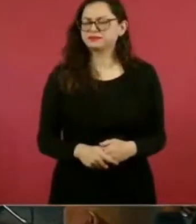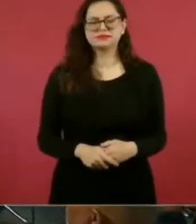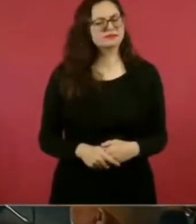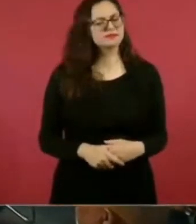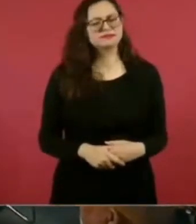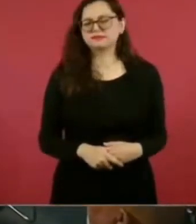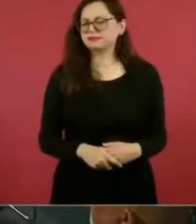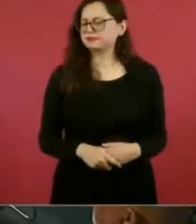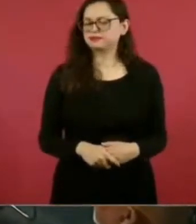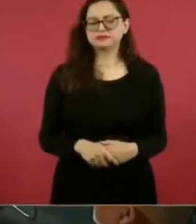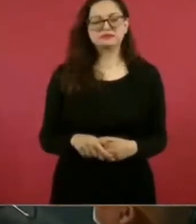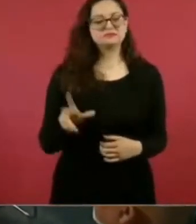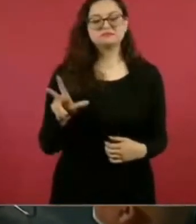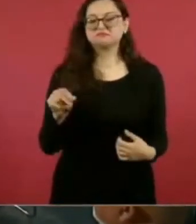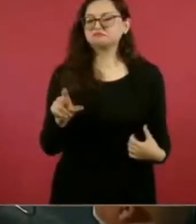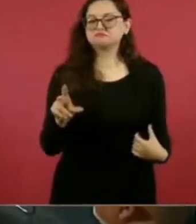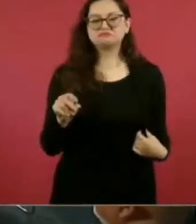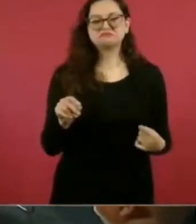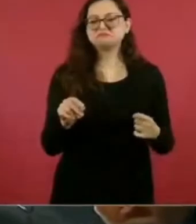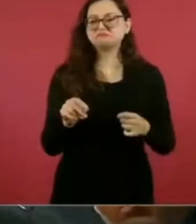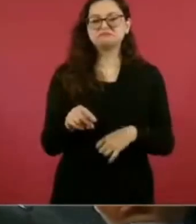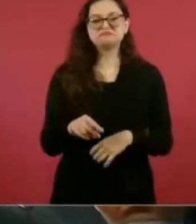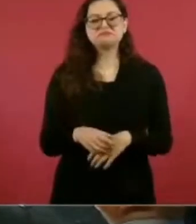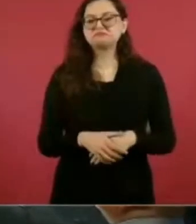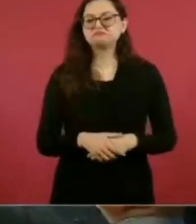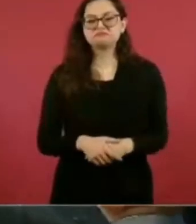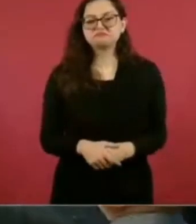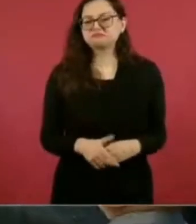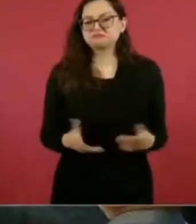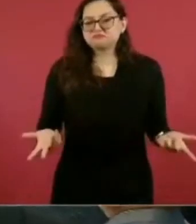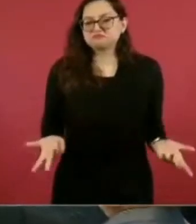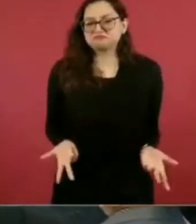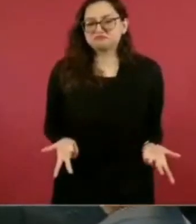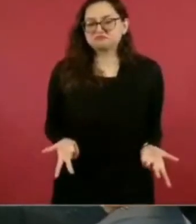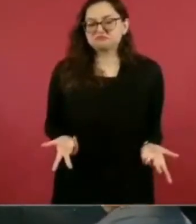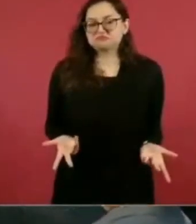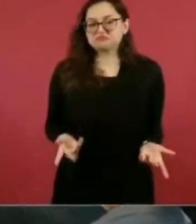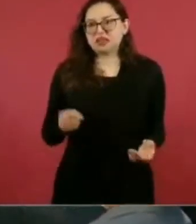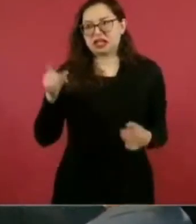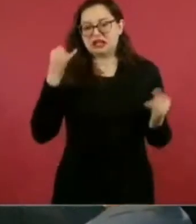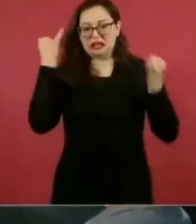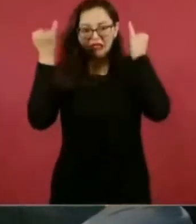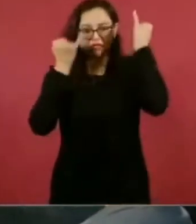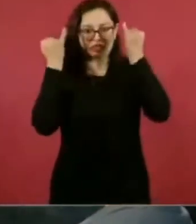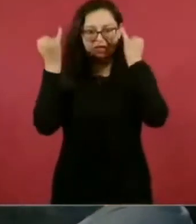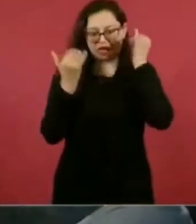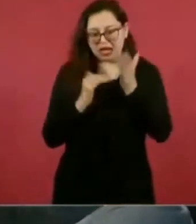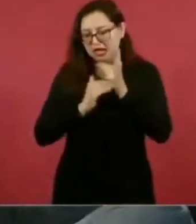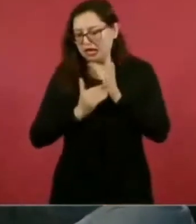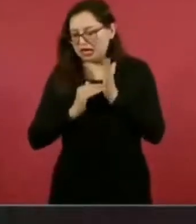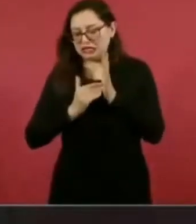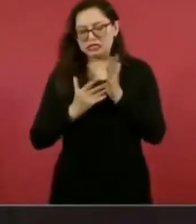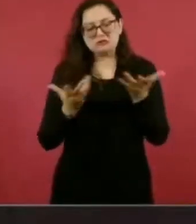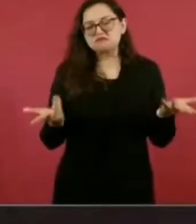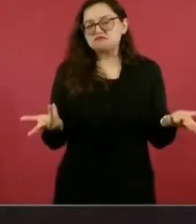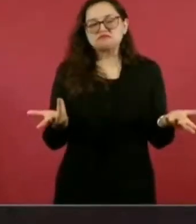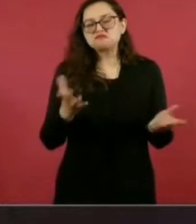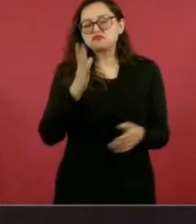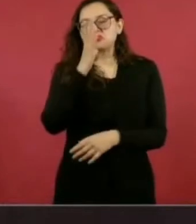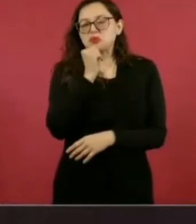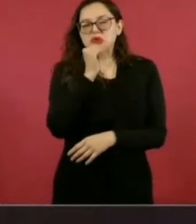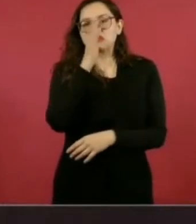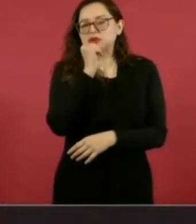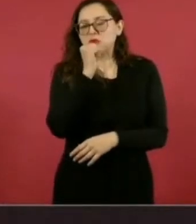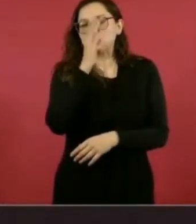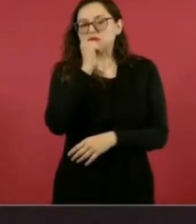No, no veo problema ahí, porque no tiene fundamento legal. Ya se ha hablado